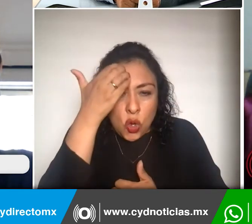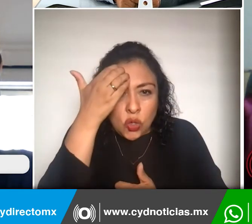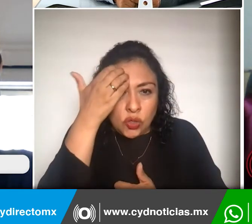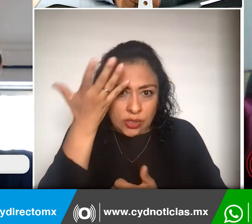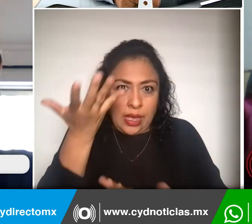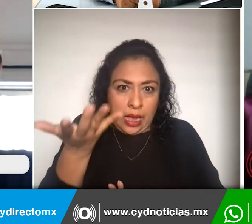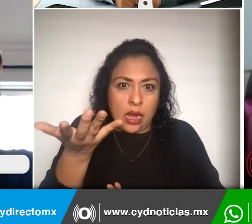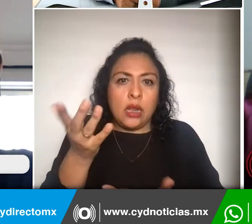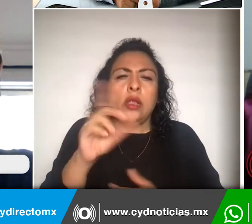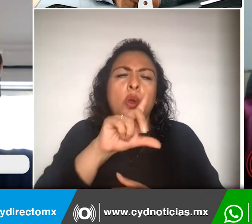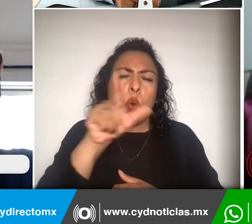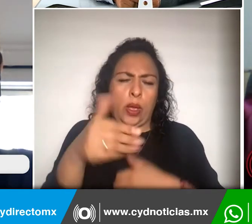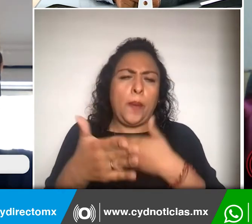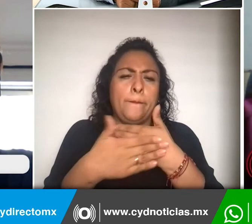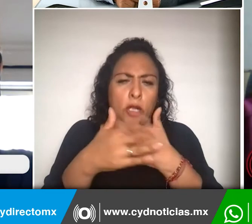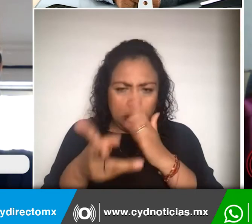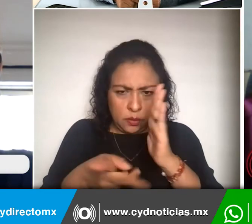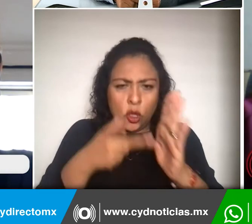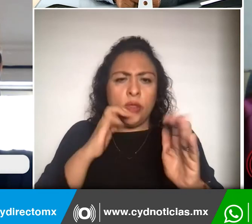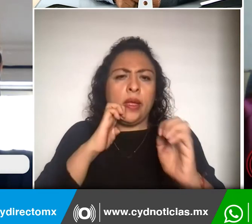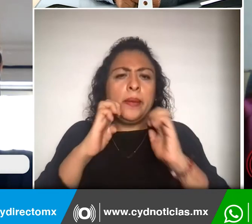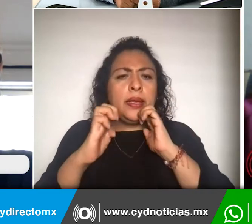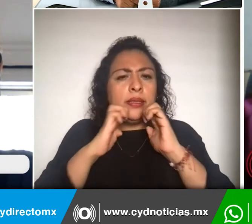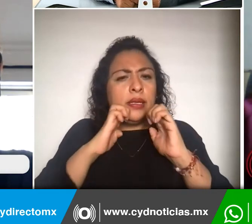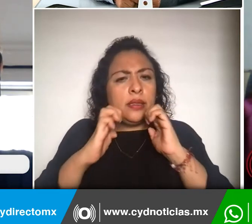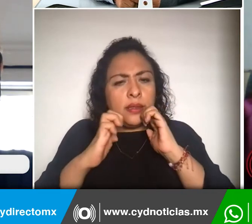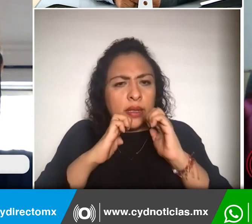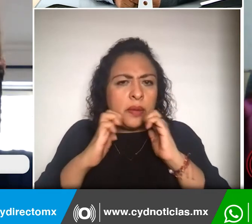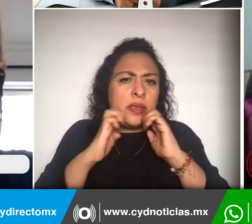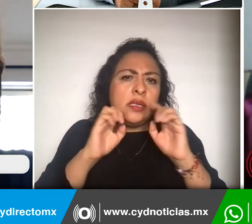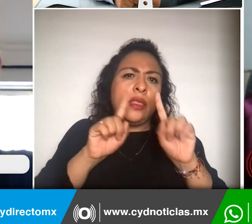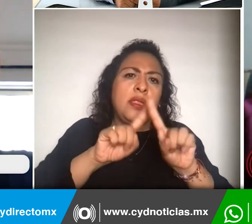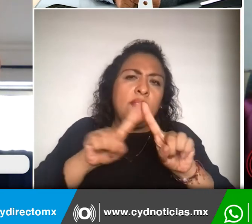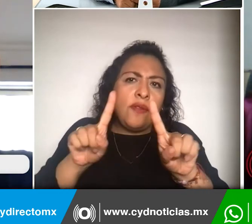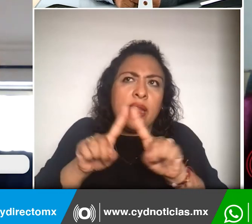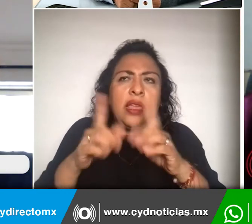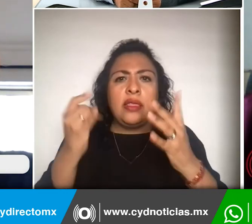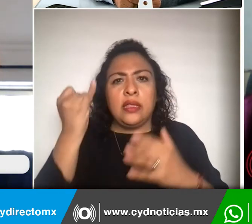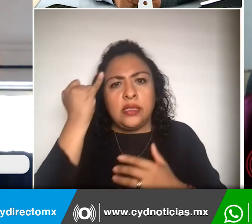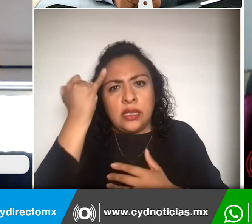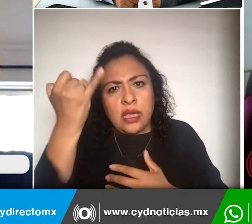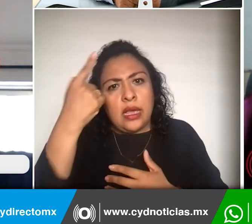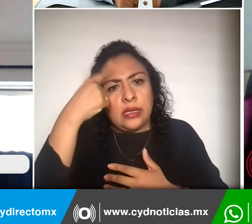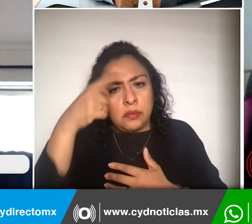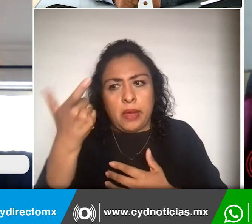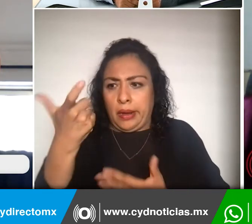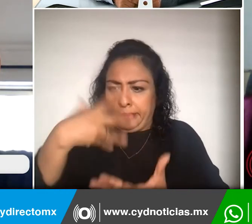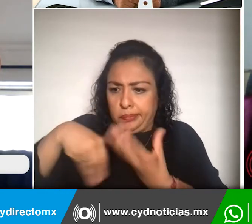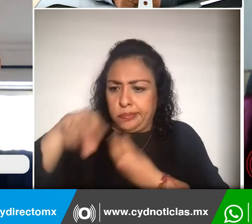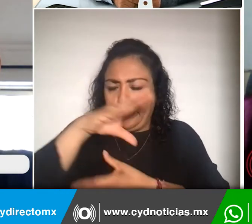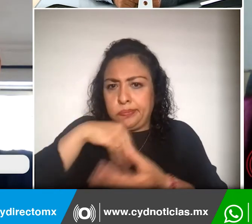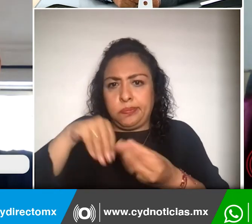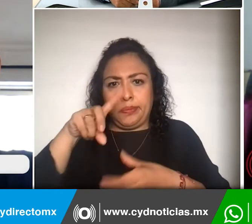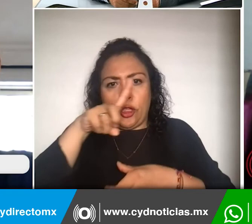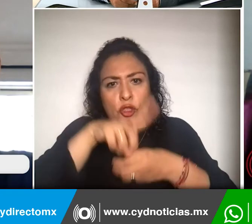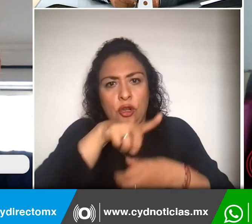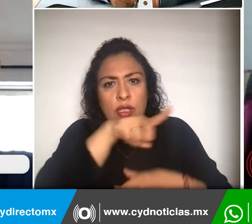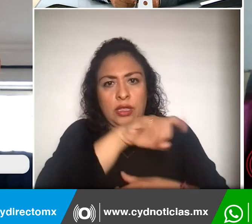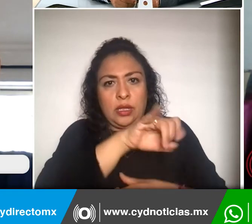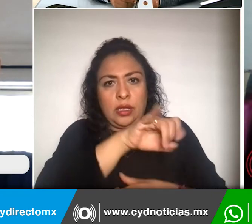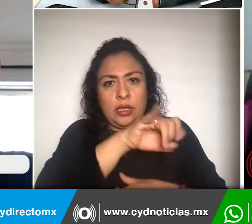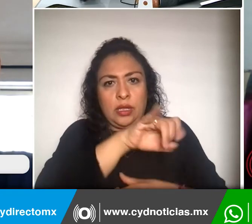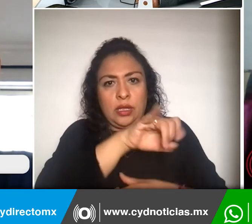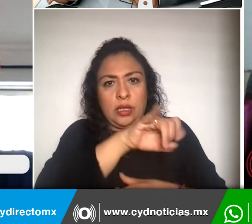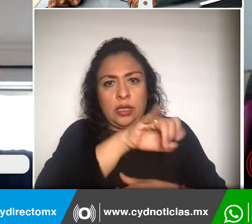próxima entrevista, pues de otras alternativas, para seguir haciendo llegar recursos a ipleap. Les mando un fuerte abrazo, muchas gracias